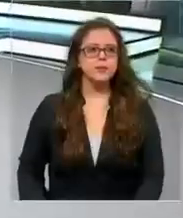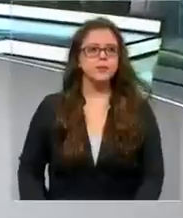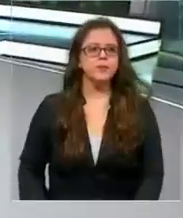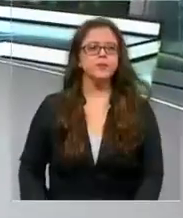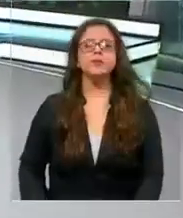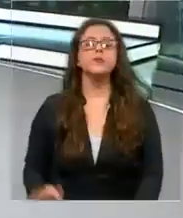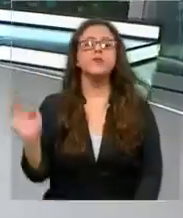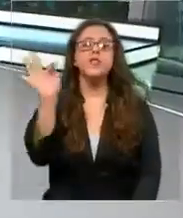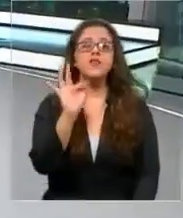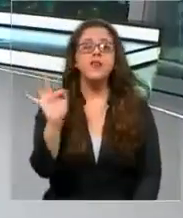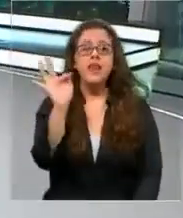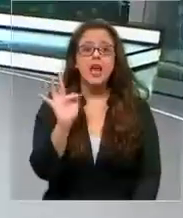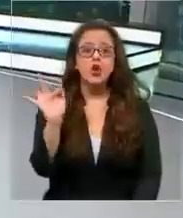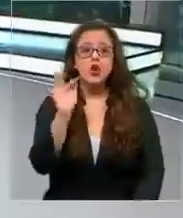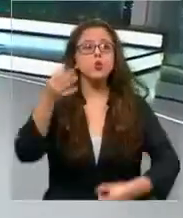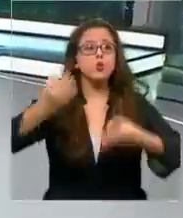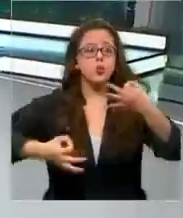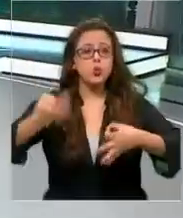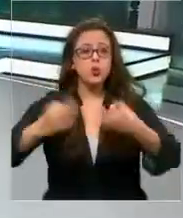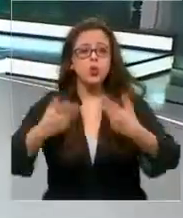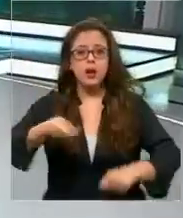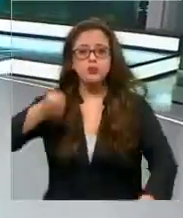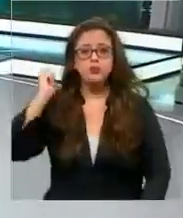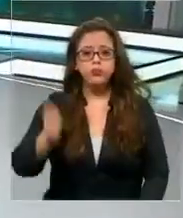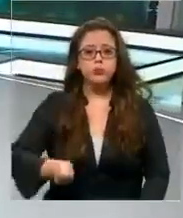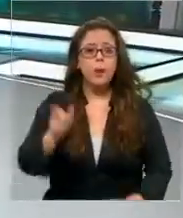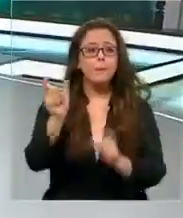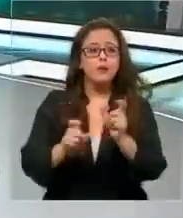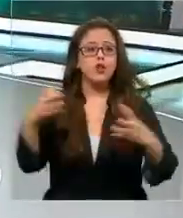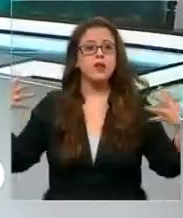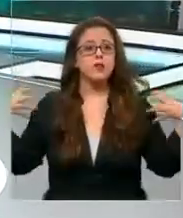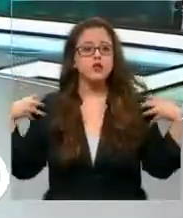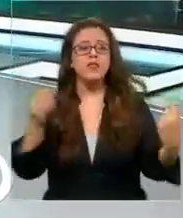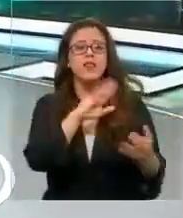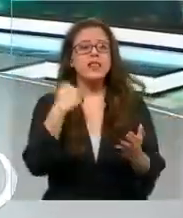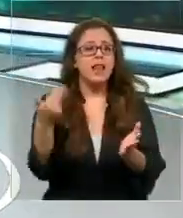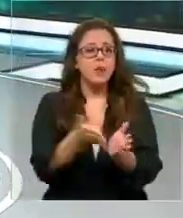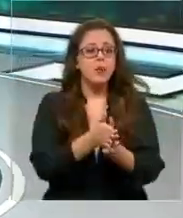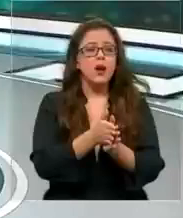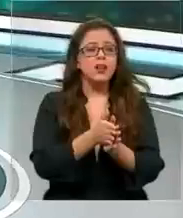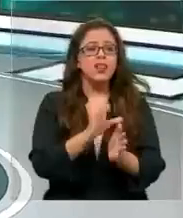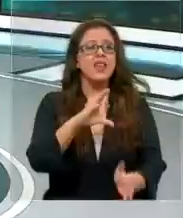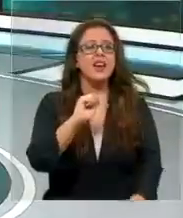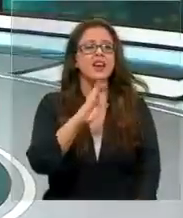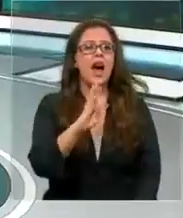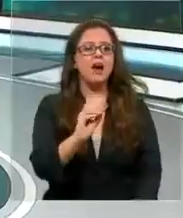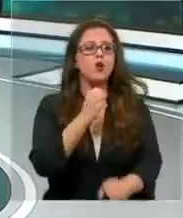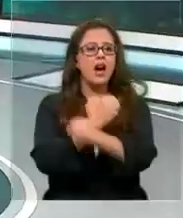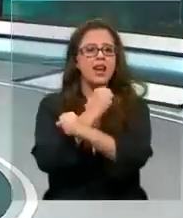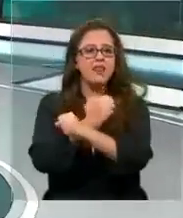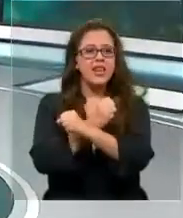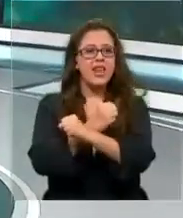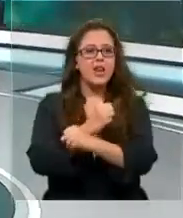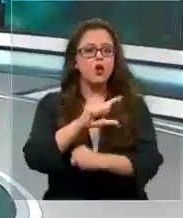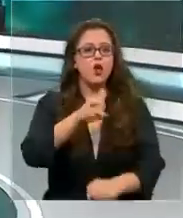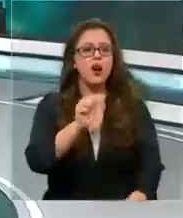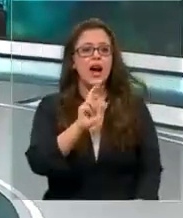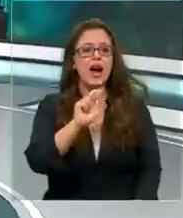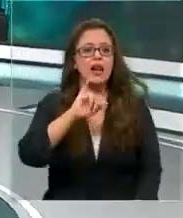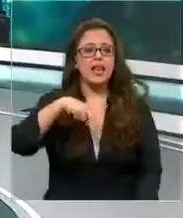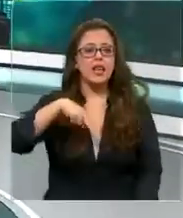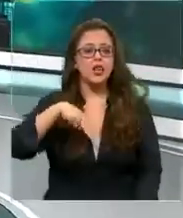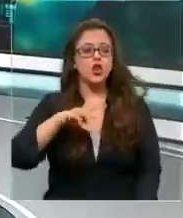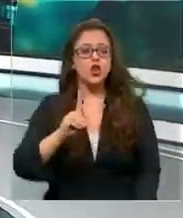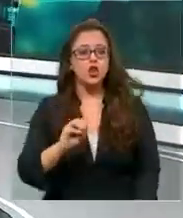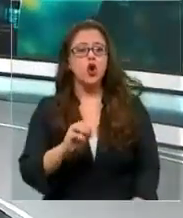En febrero, la justicia condenó como autores del asesinato del cabo Oscar Garindo a tres jóvenes, pero solo uno de ellos se